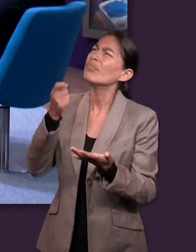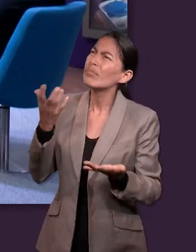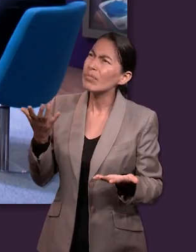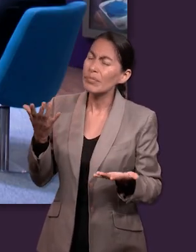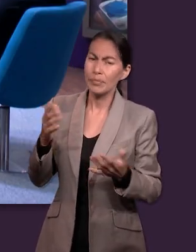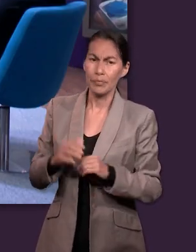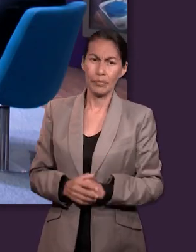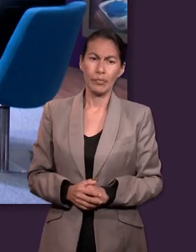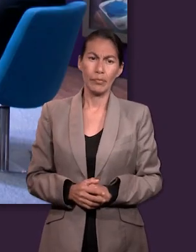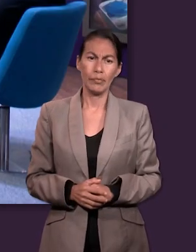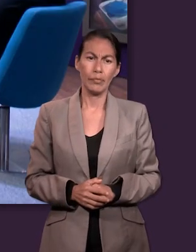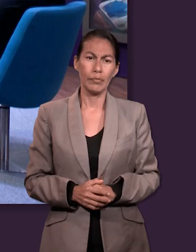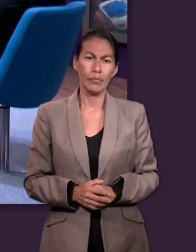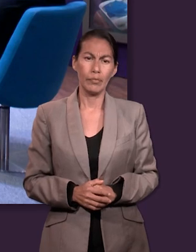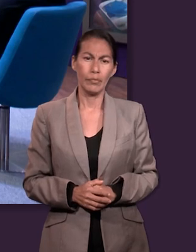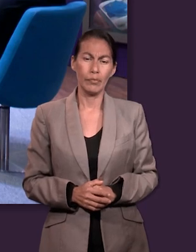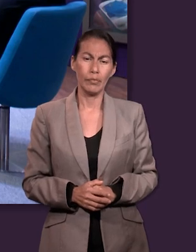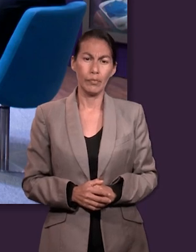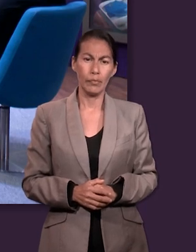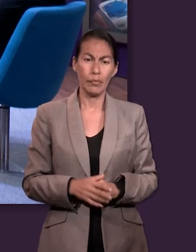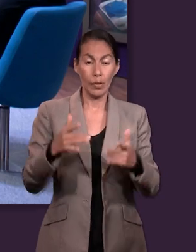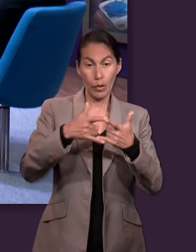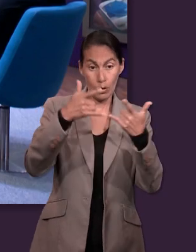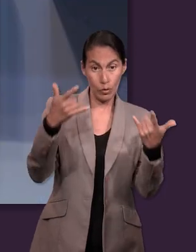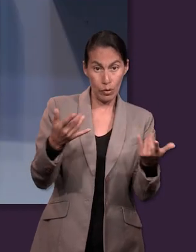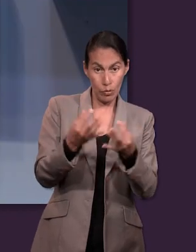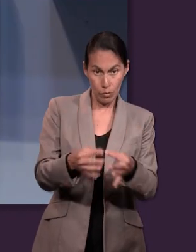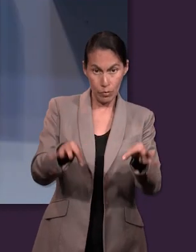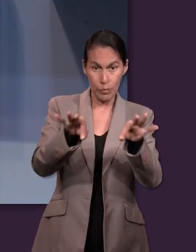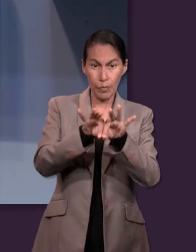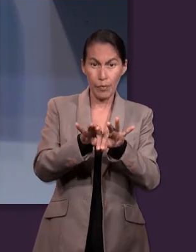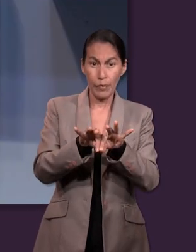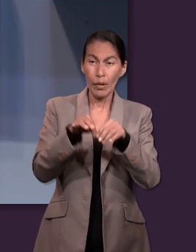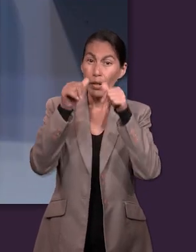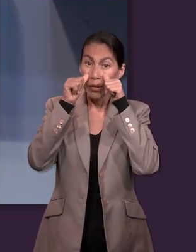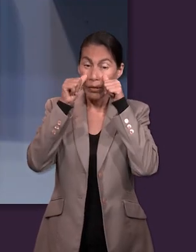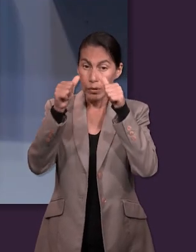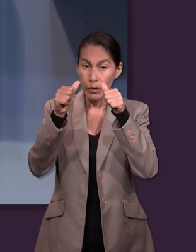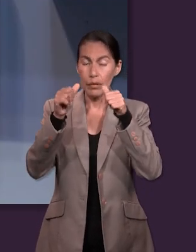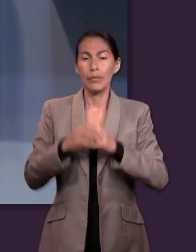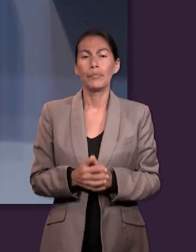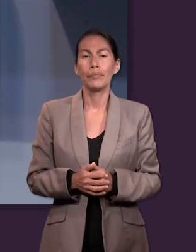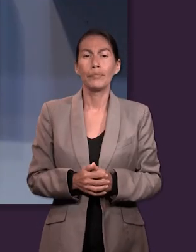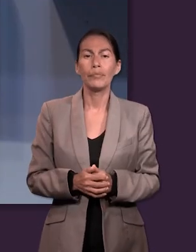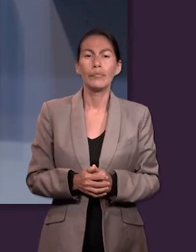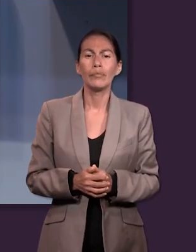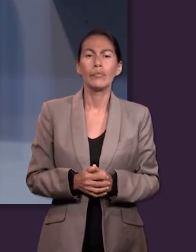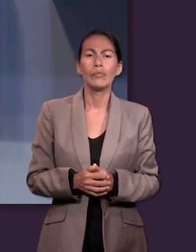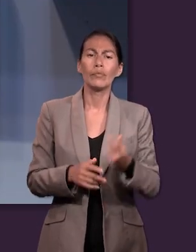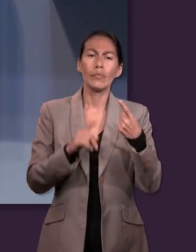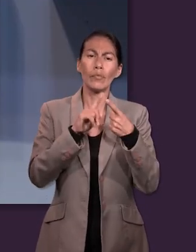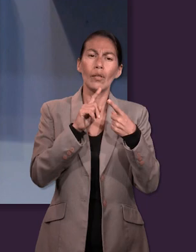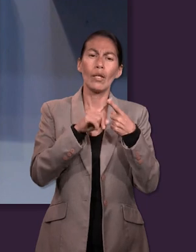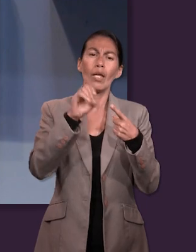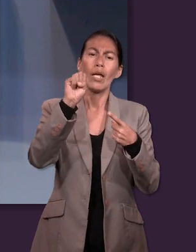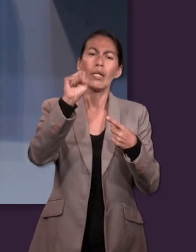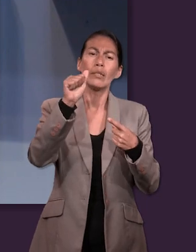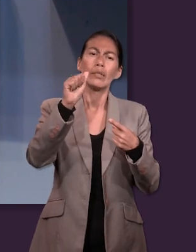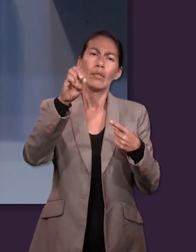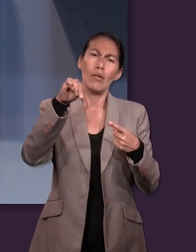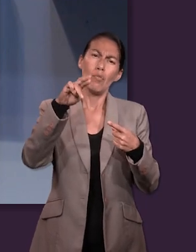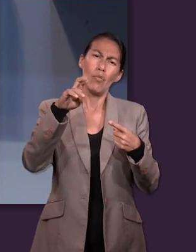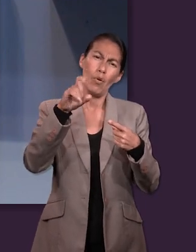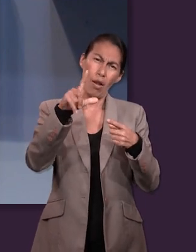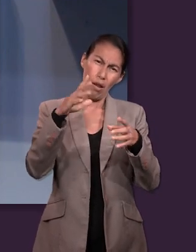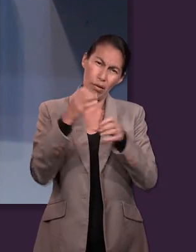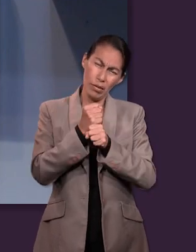quiere decir. Una historia importante de la lección sobre escuchar es la de Samuel. ¿Nos ayudarías, Jaime,